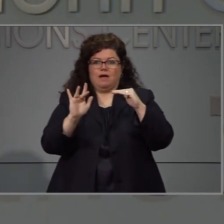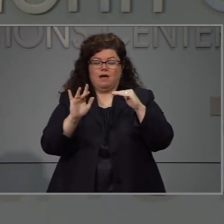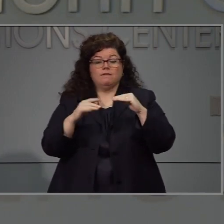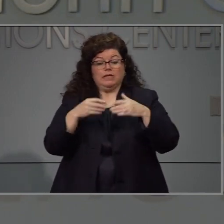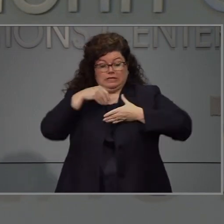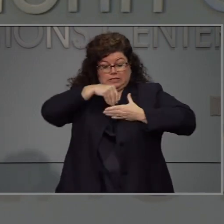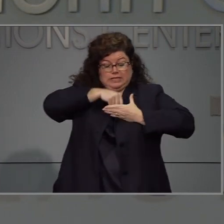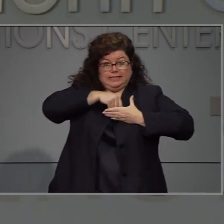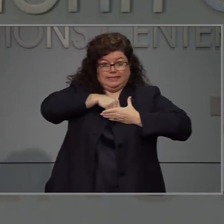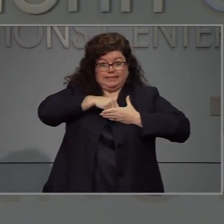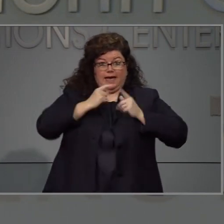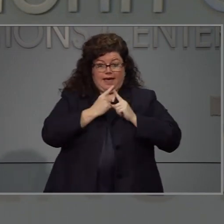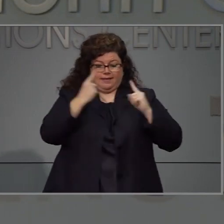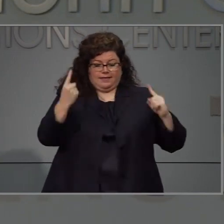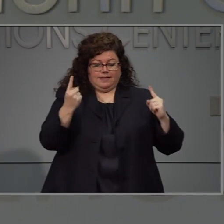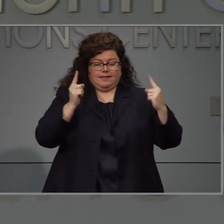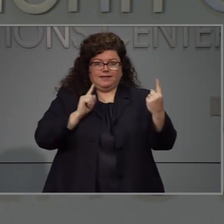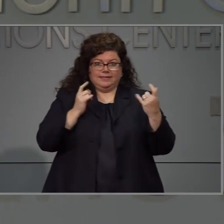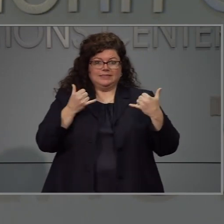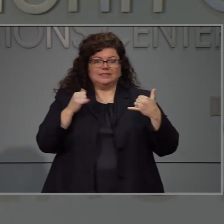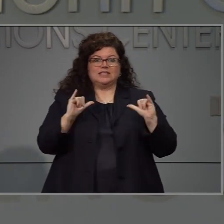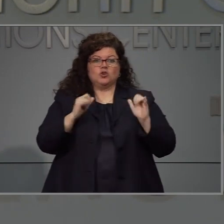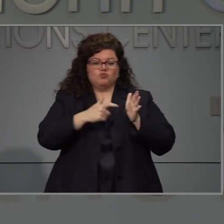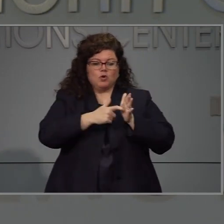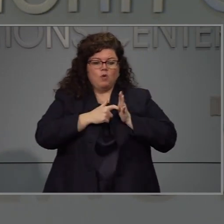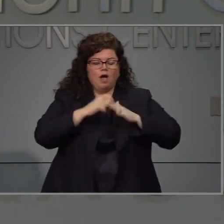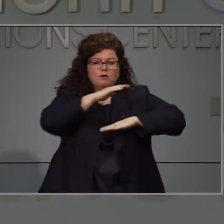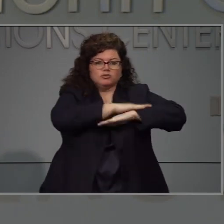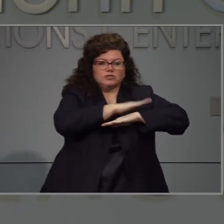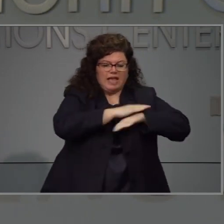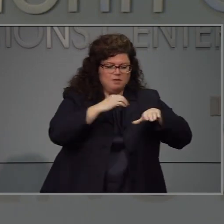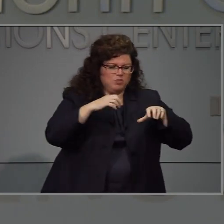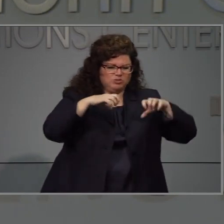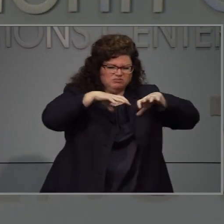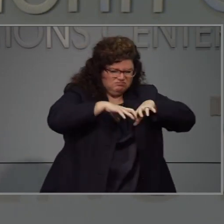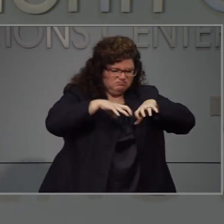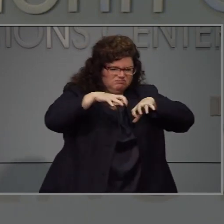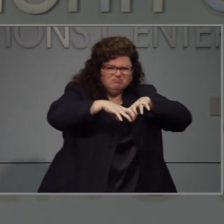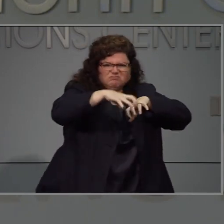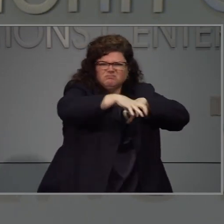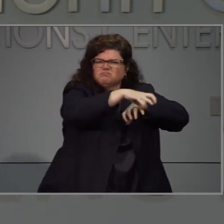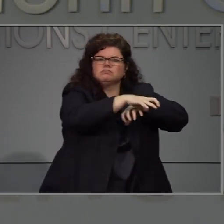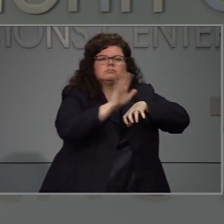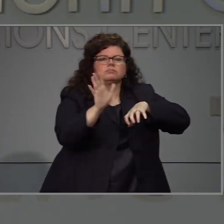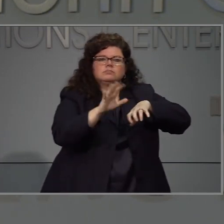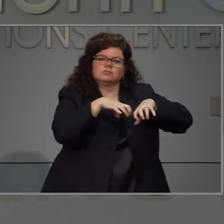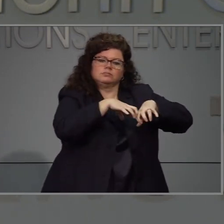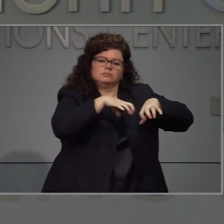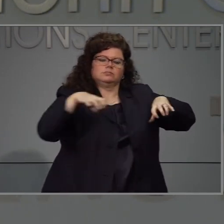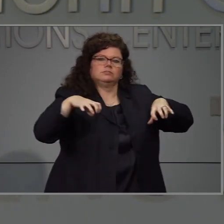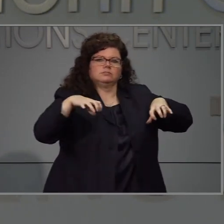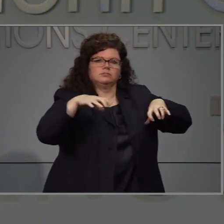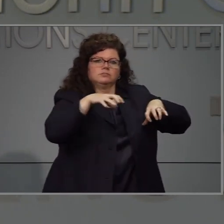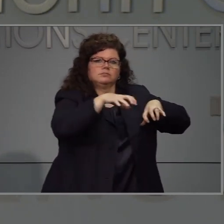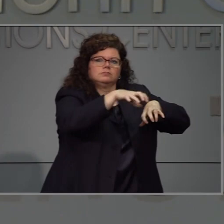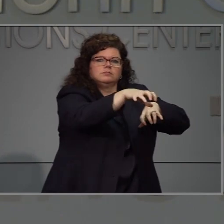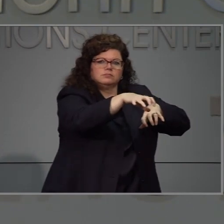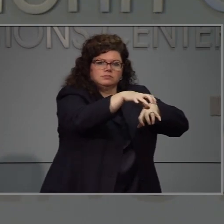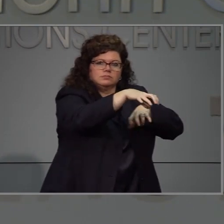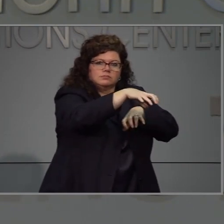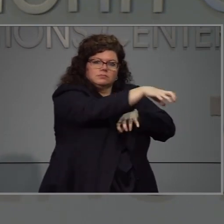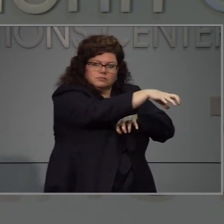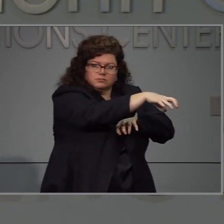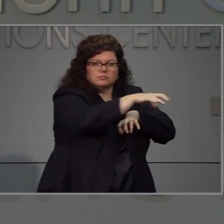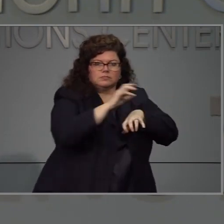en diciendo que mantengan el distanciamiento social y creo que vamos a ver que las gentes van a poder asistir a los restaurantes y